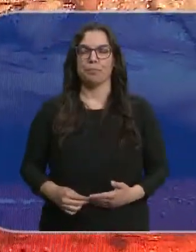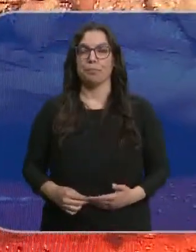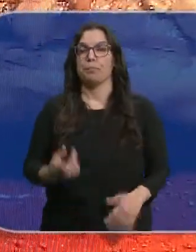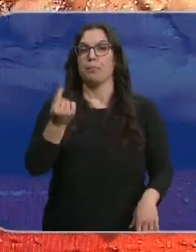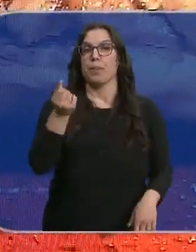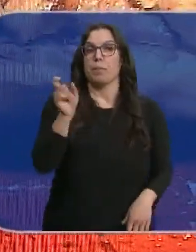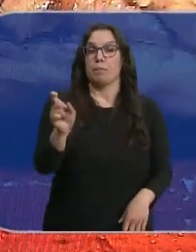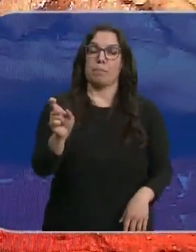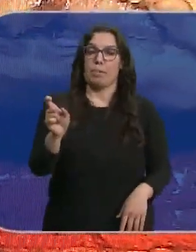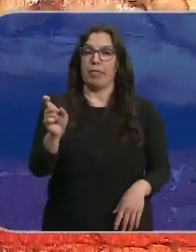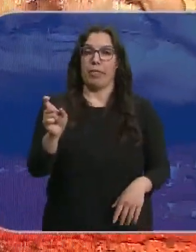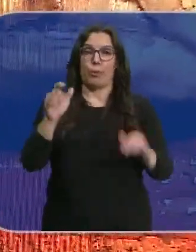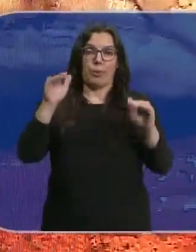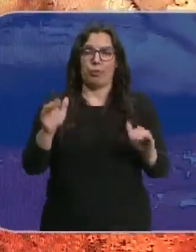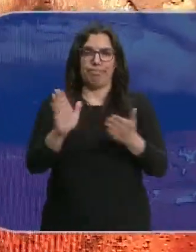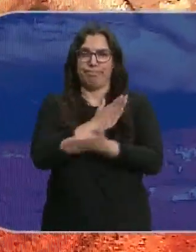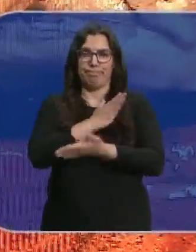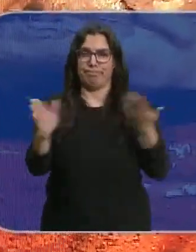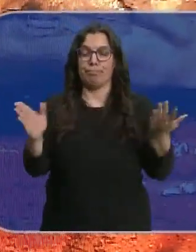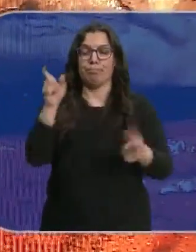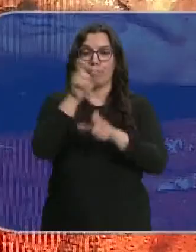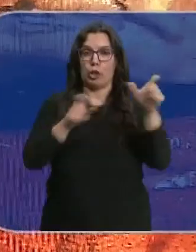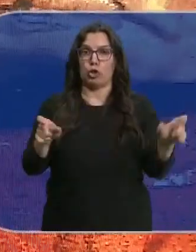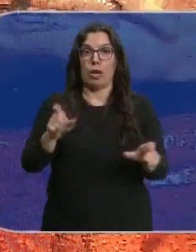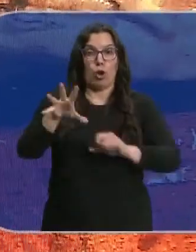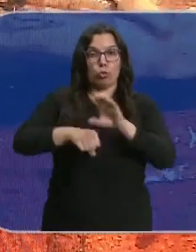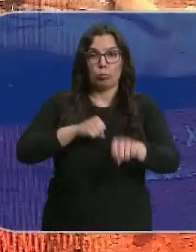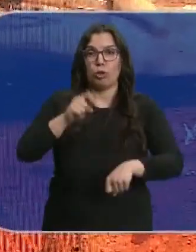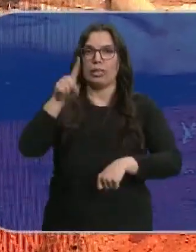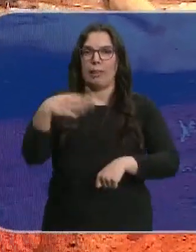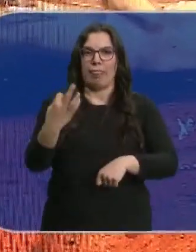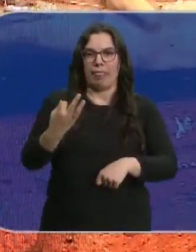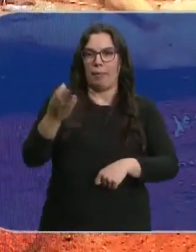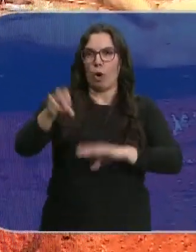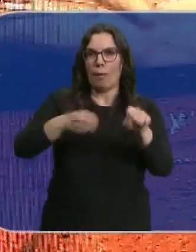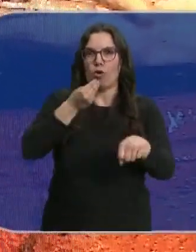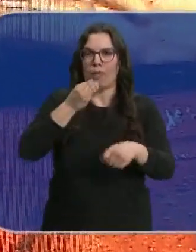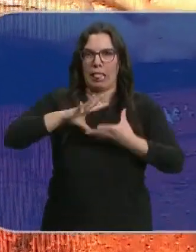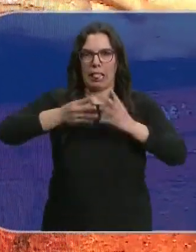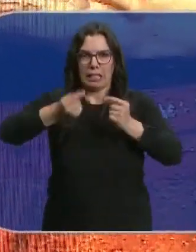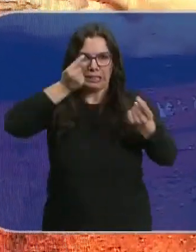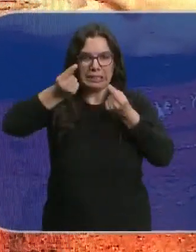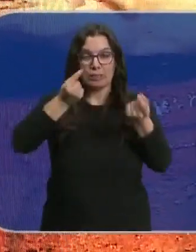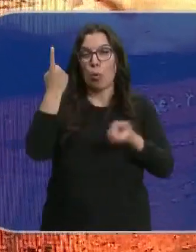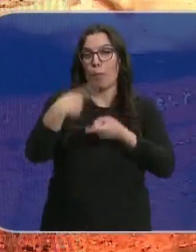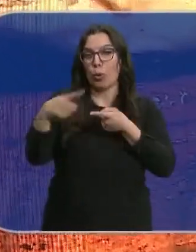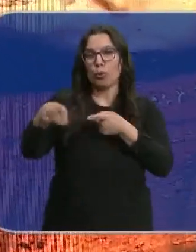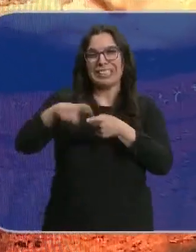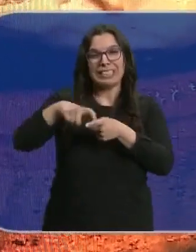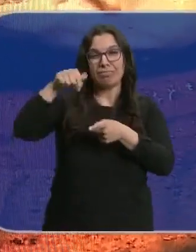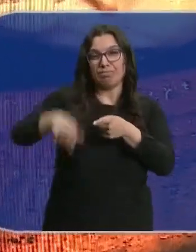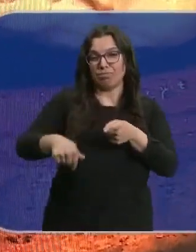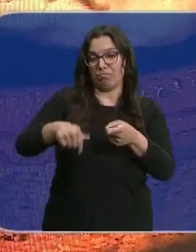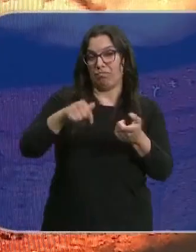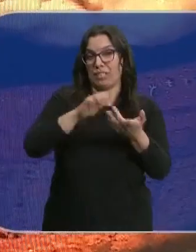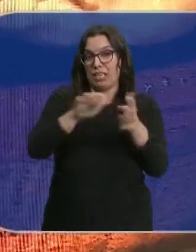Los precios dan poco respiro a los consumidores que también tienen que ajustar sus bolsillos a la hora de llenar la cesta de la compra. Hay un producto típico en